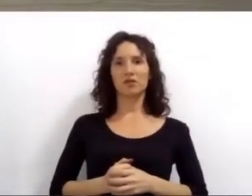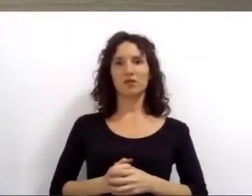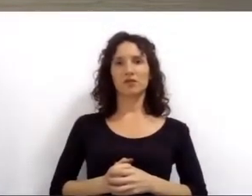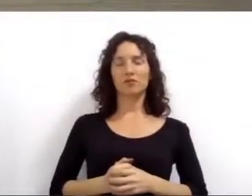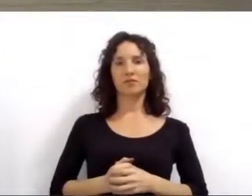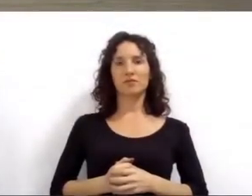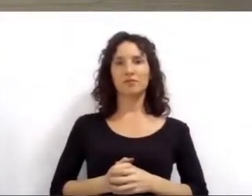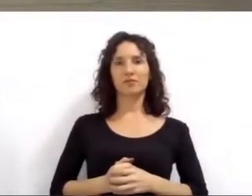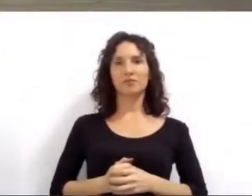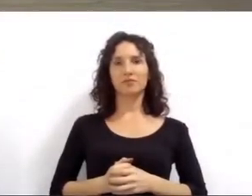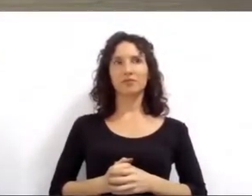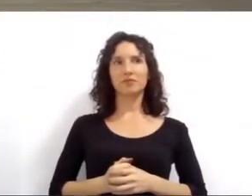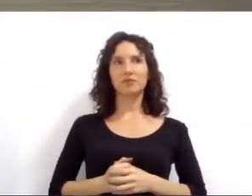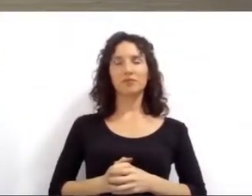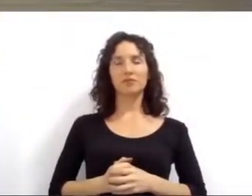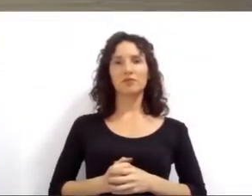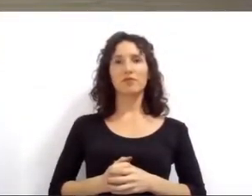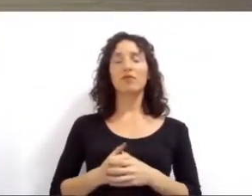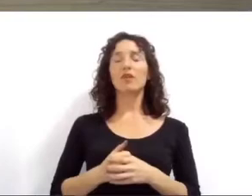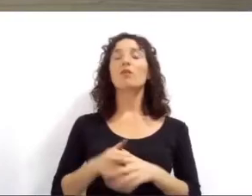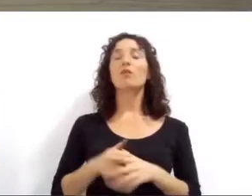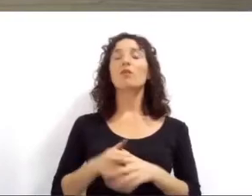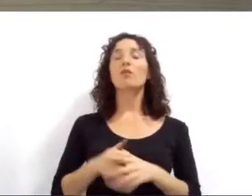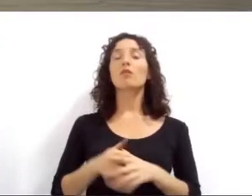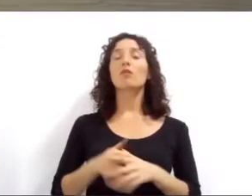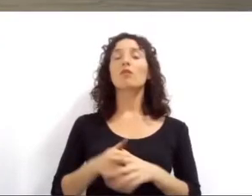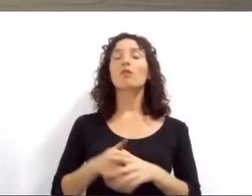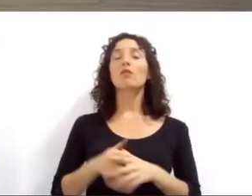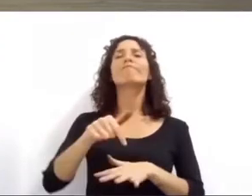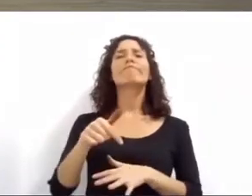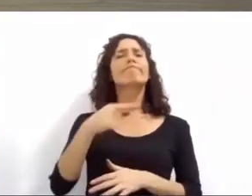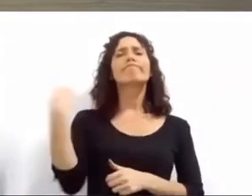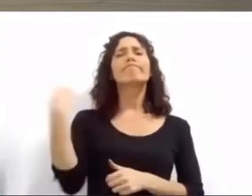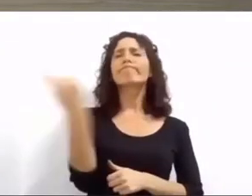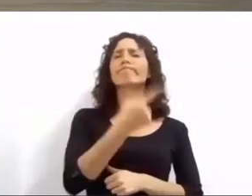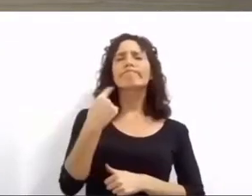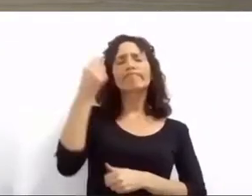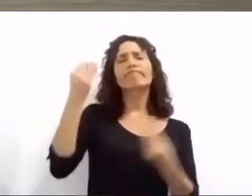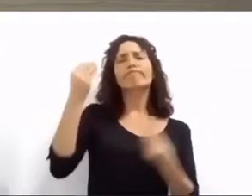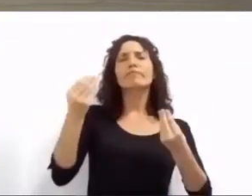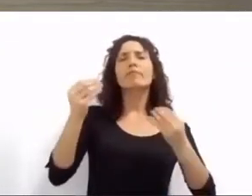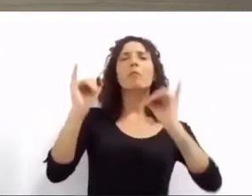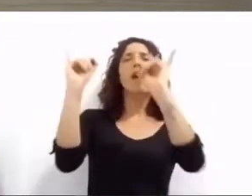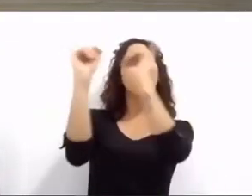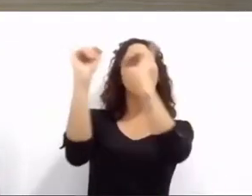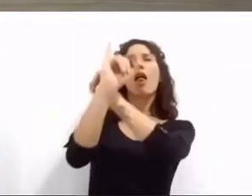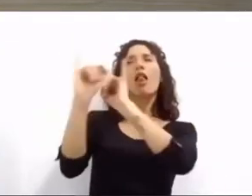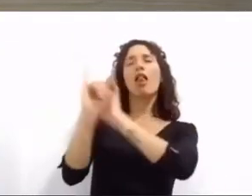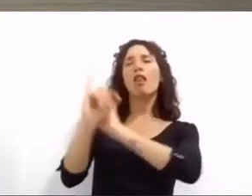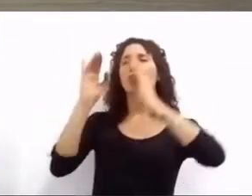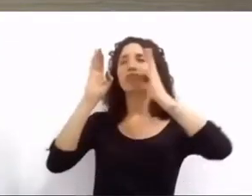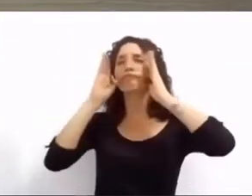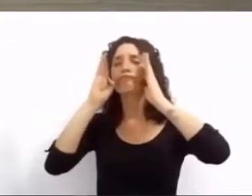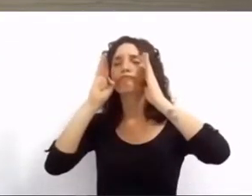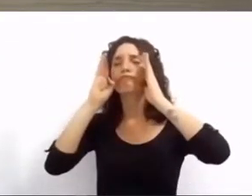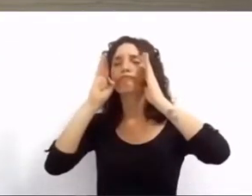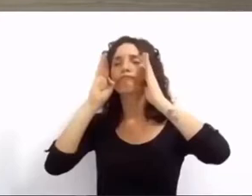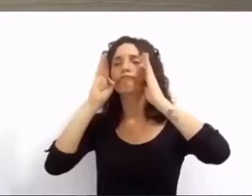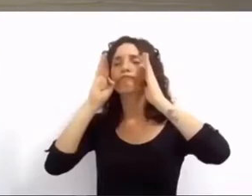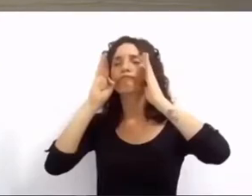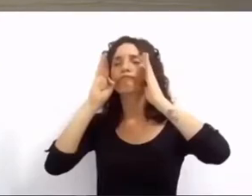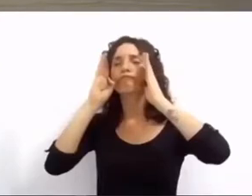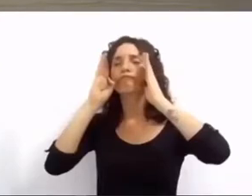Es tiempo de volver a la paz. Somos una ciudad de gente paciente, pero todo tiene un límite.